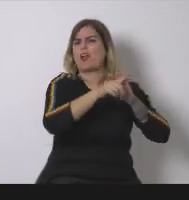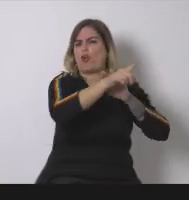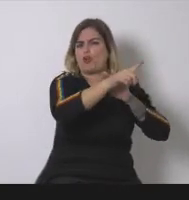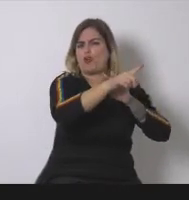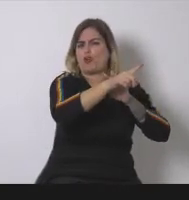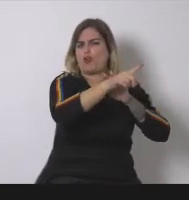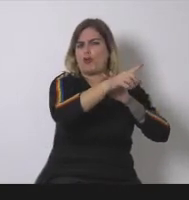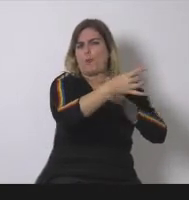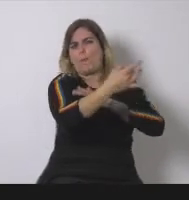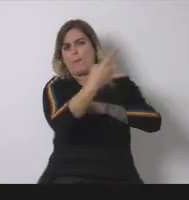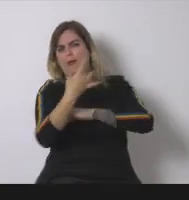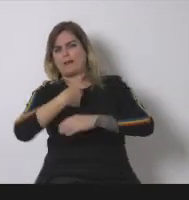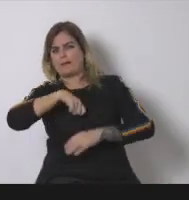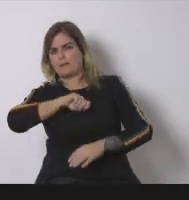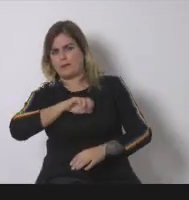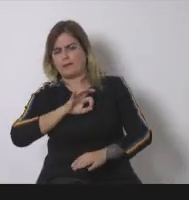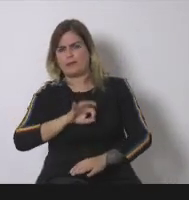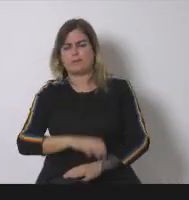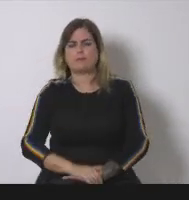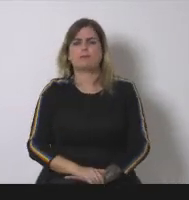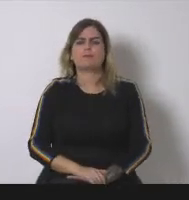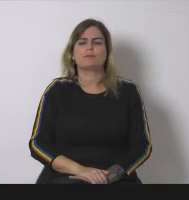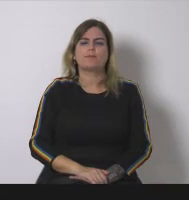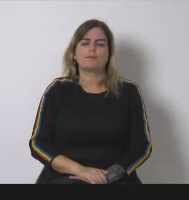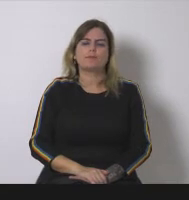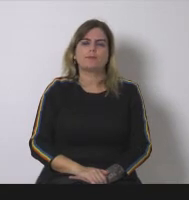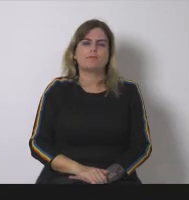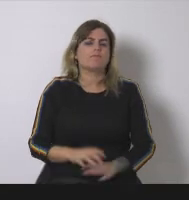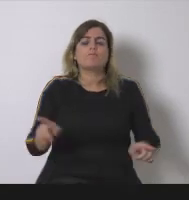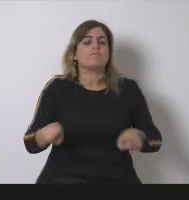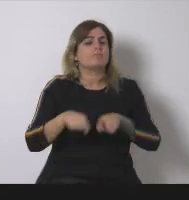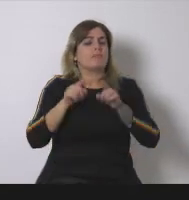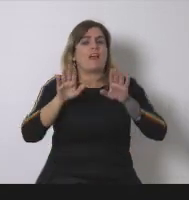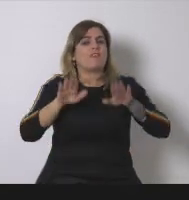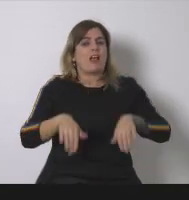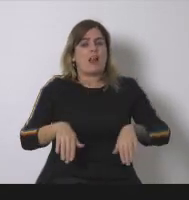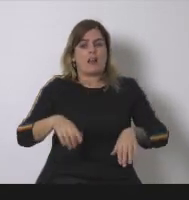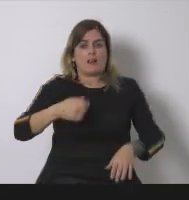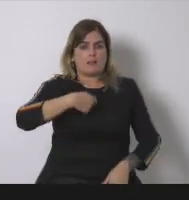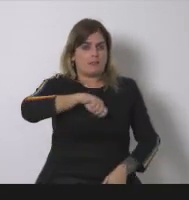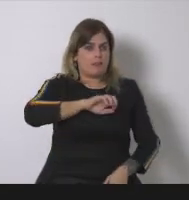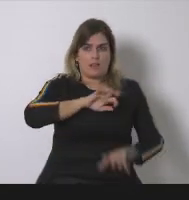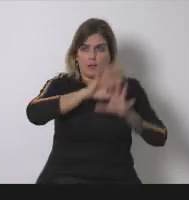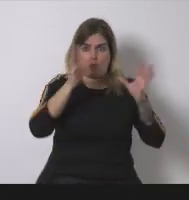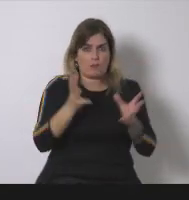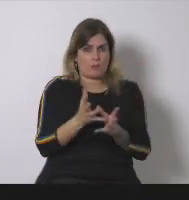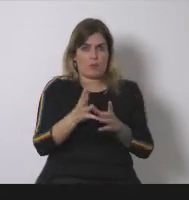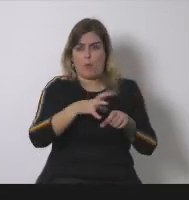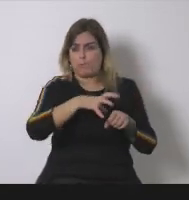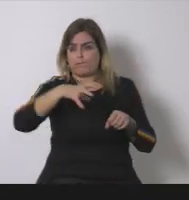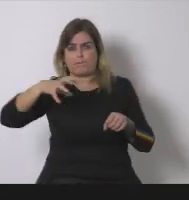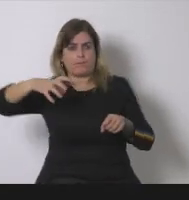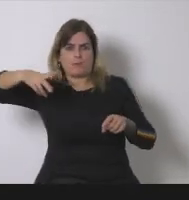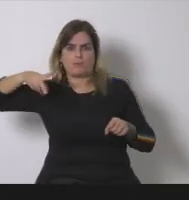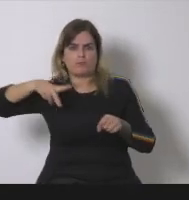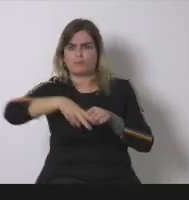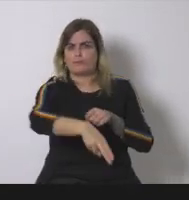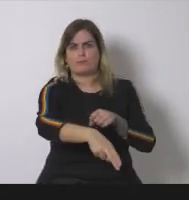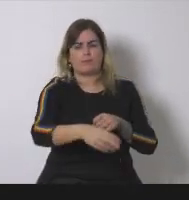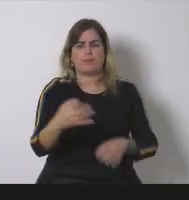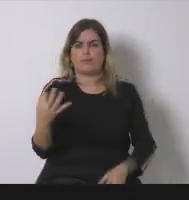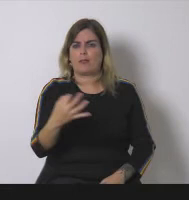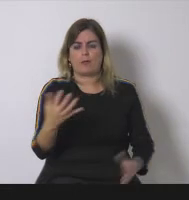en todo caso hay que reducir emisiones de manera urgente y eso sí que en línea con lo que comentábamos antes o lo que se comentaba antes de los límites